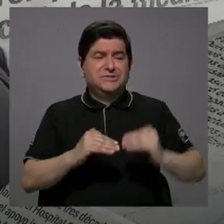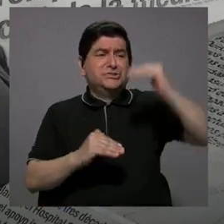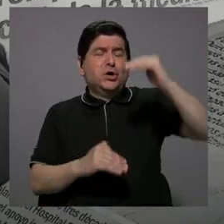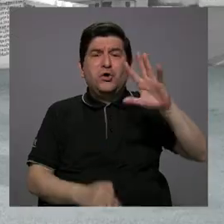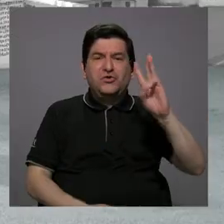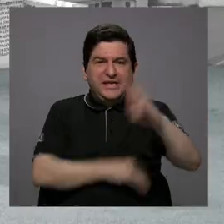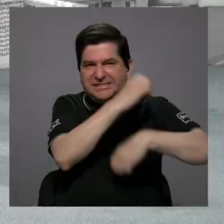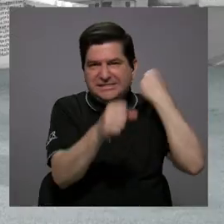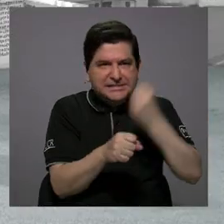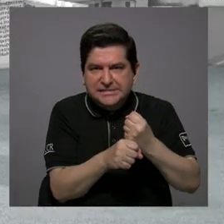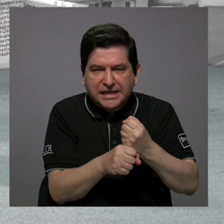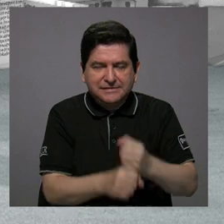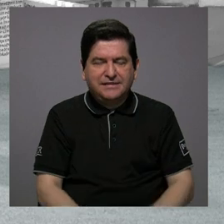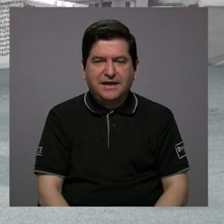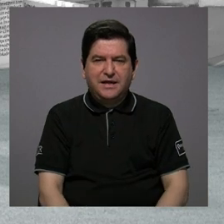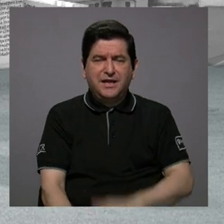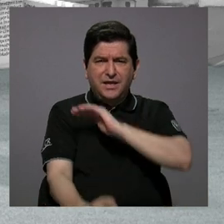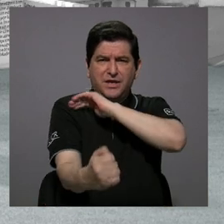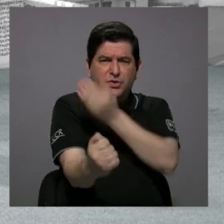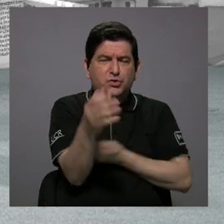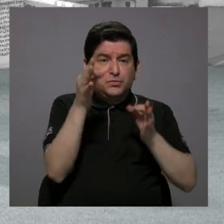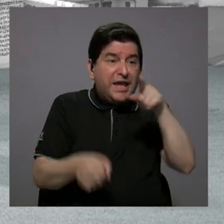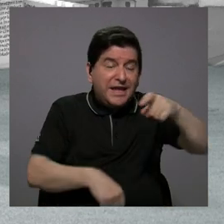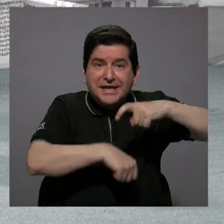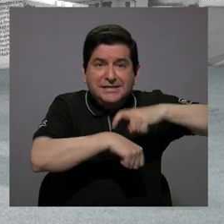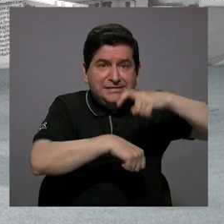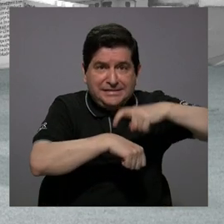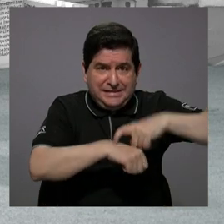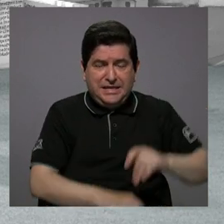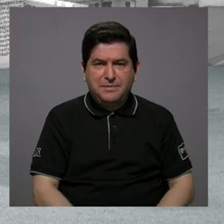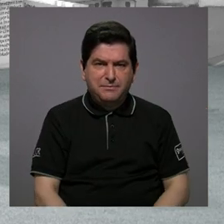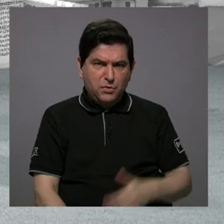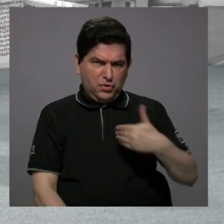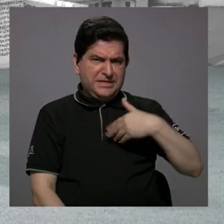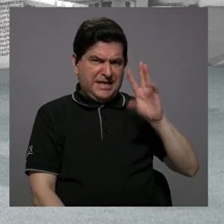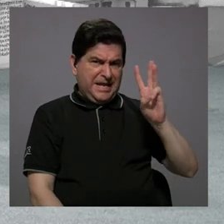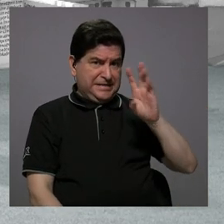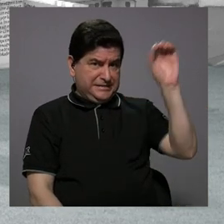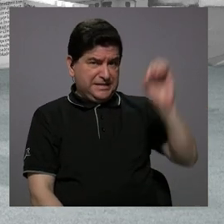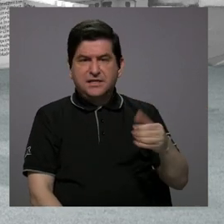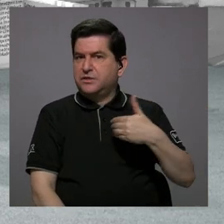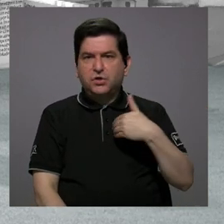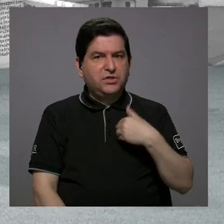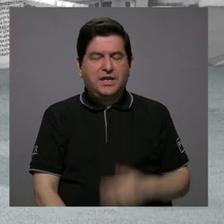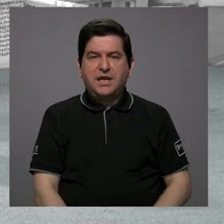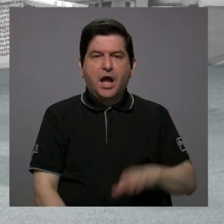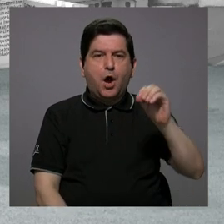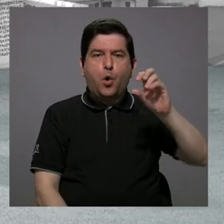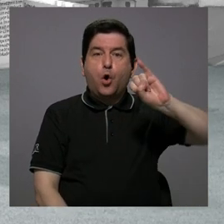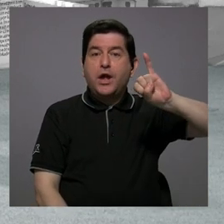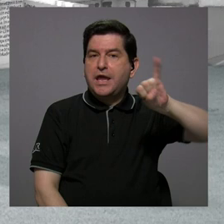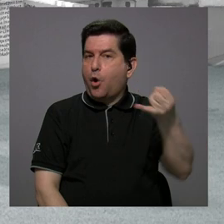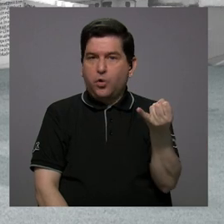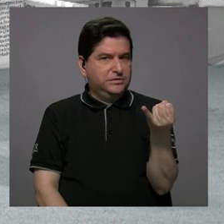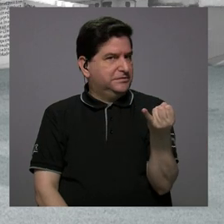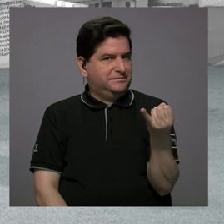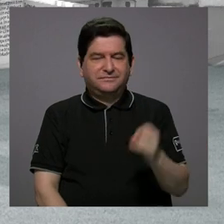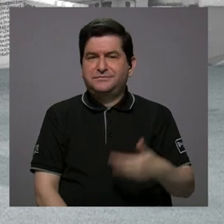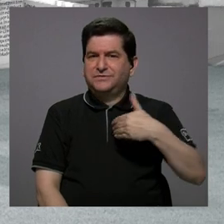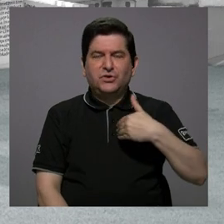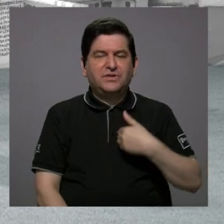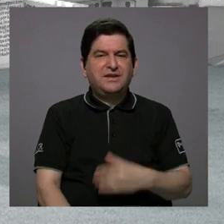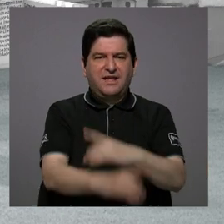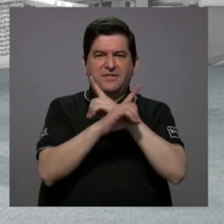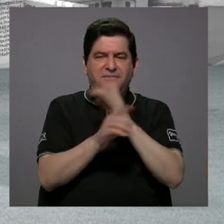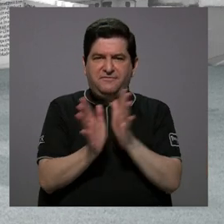años cuando el Poder Judicial, en aquella época cuando alcanzó ese 6%, no tenía organismo de investigación judicial, no tenía